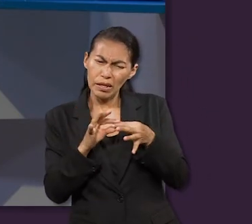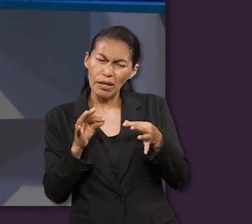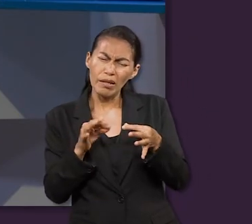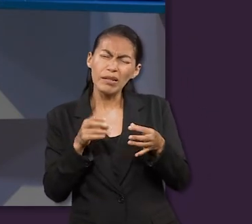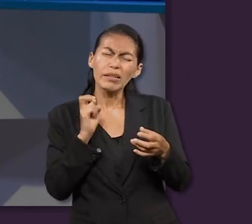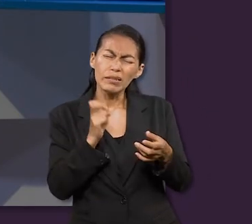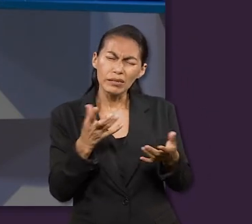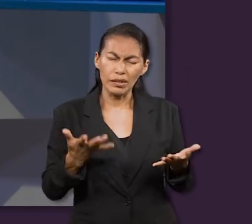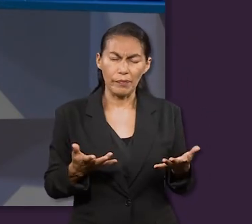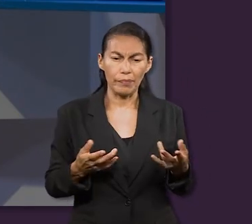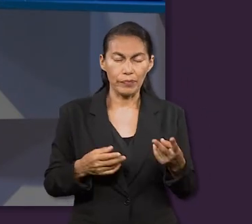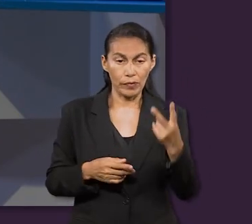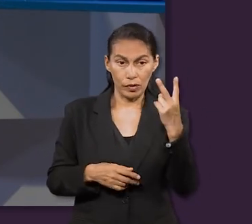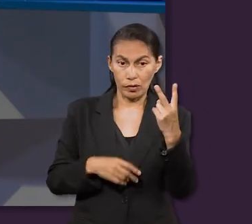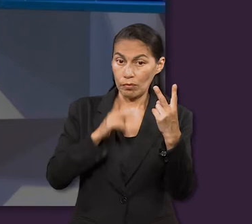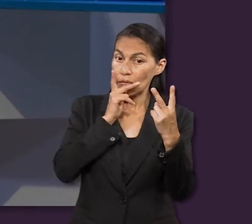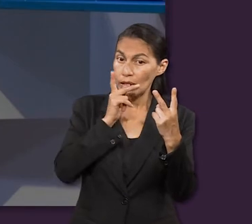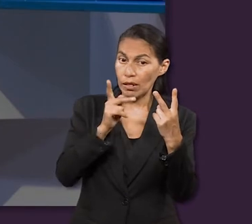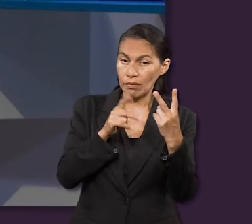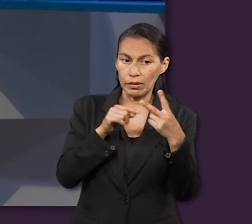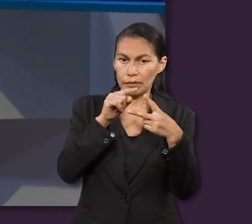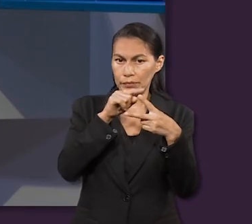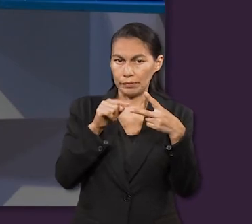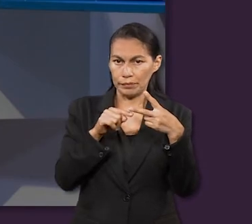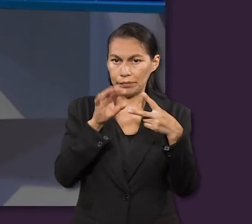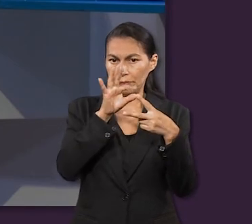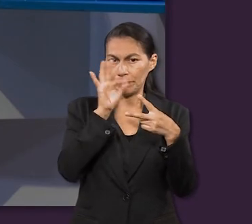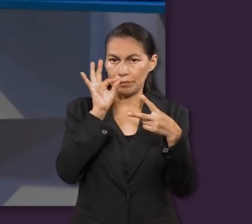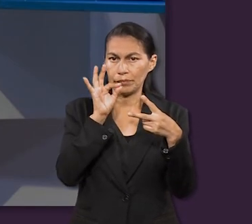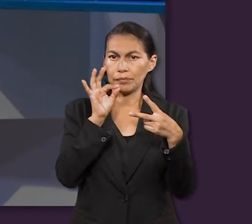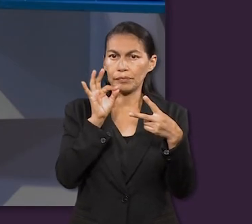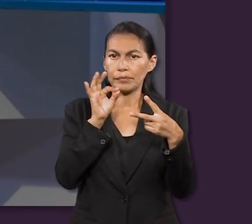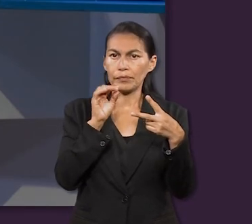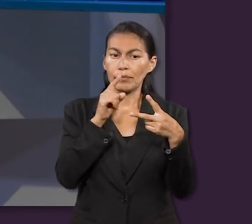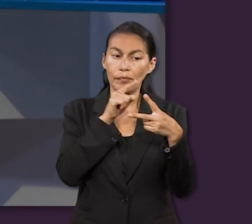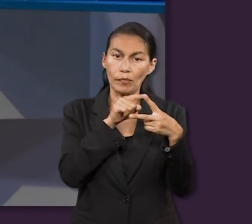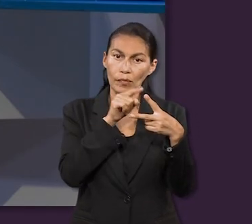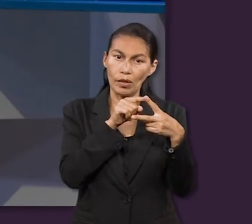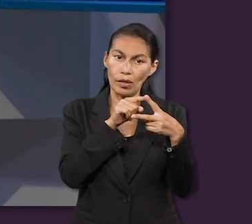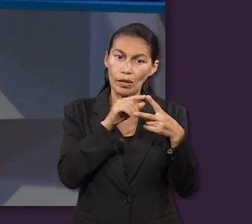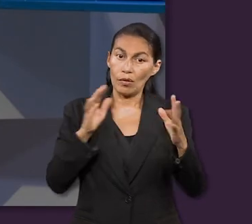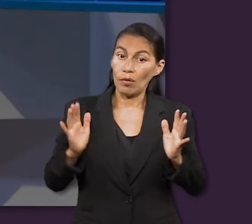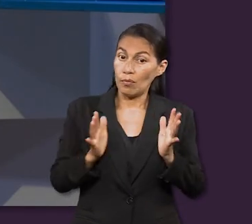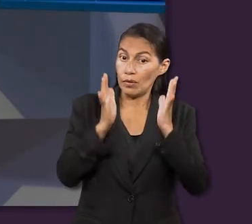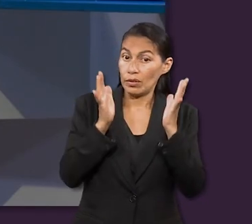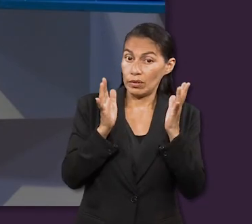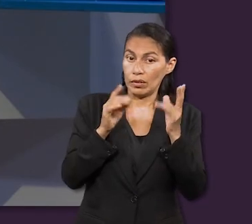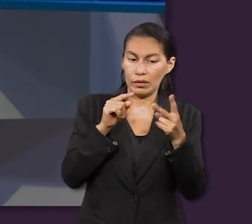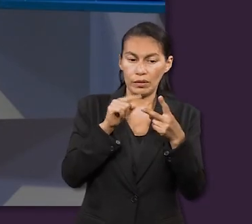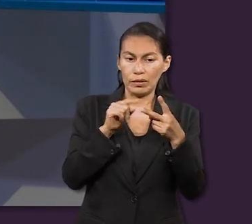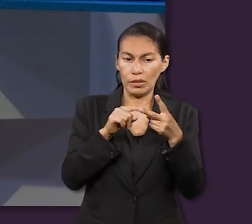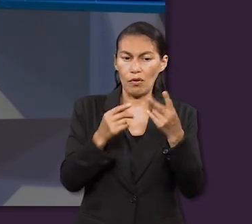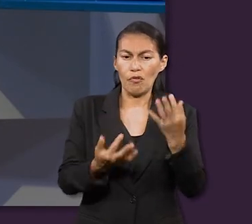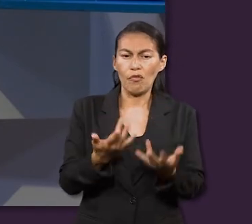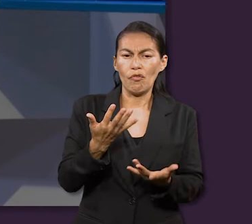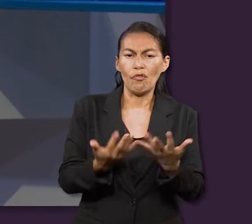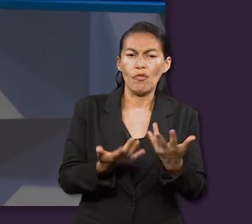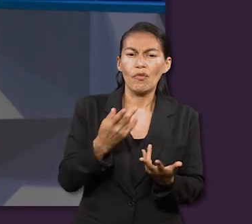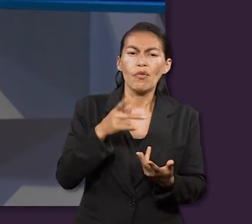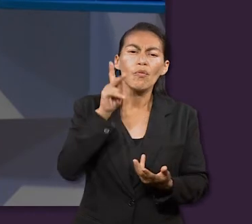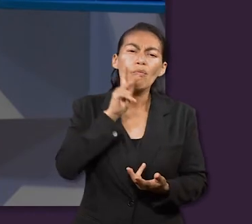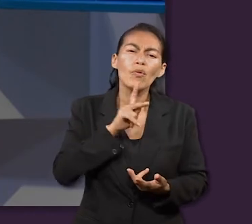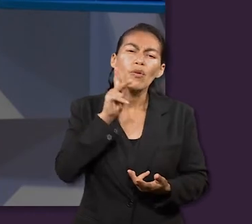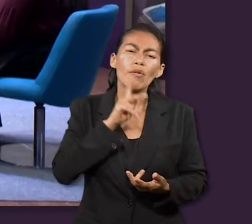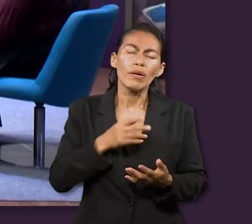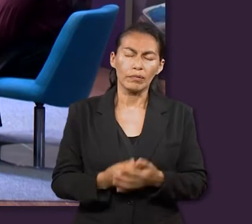gustaría explicarles que vamos a tomar dos palabras. La primera habla sobre las sorpresas y otra sobre